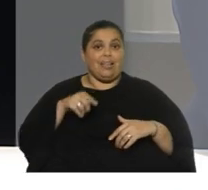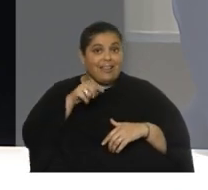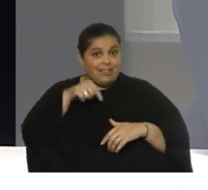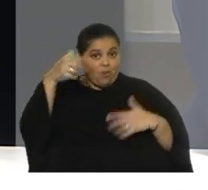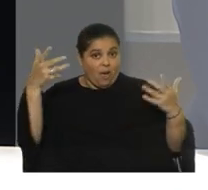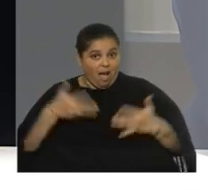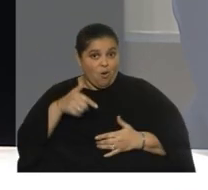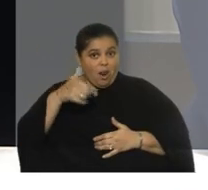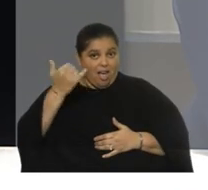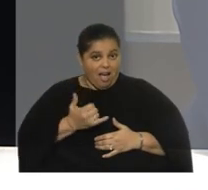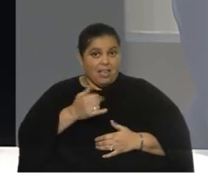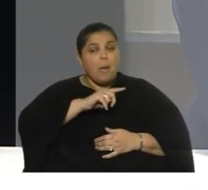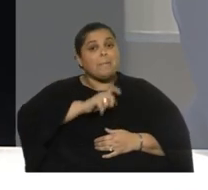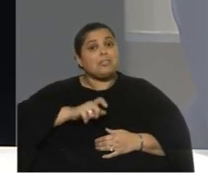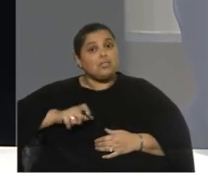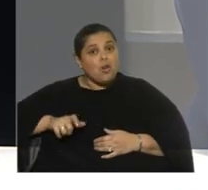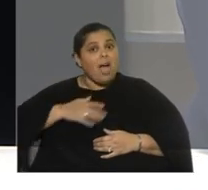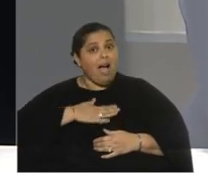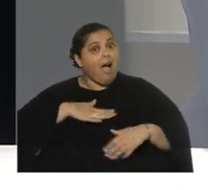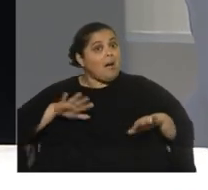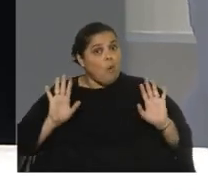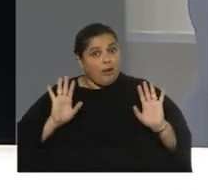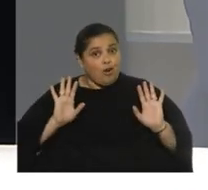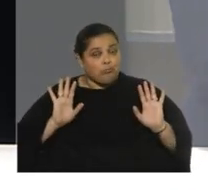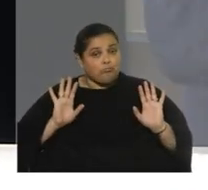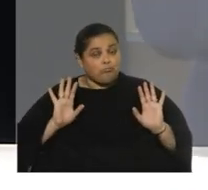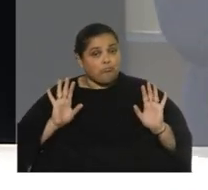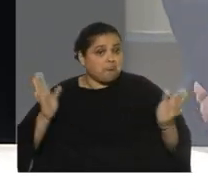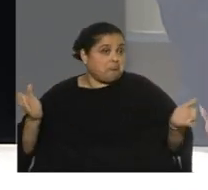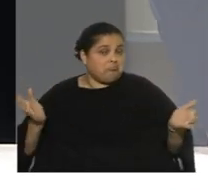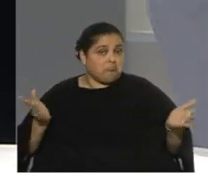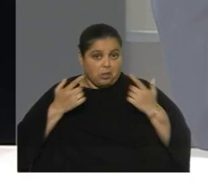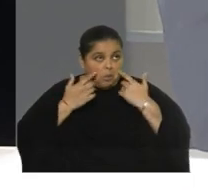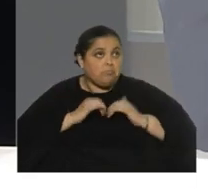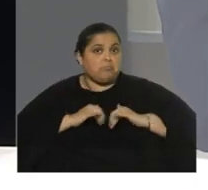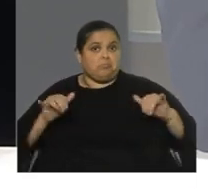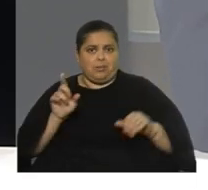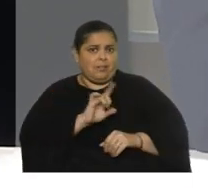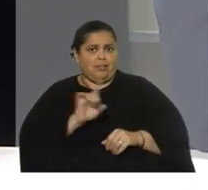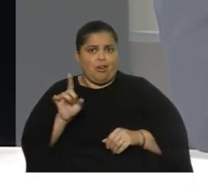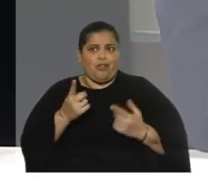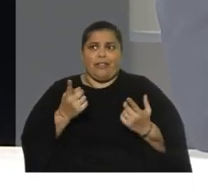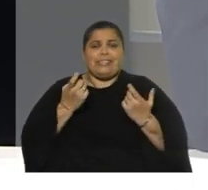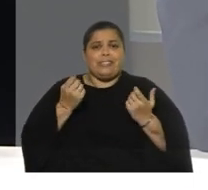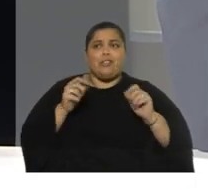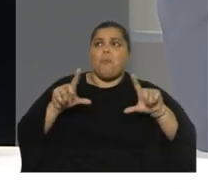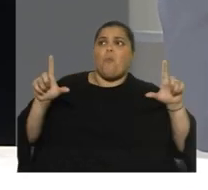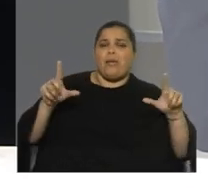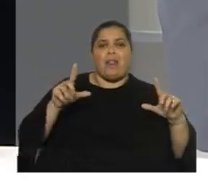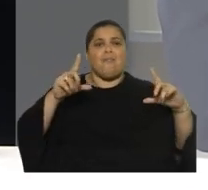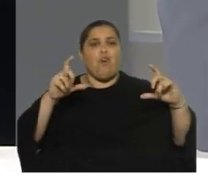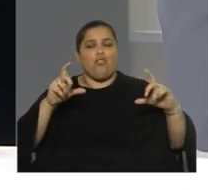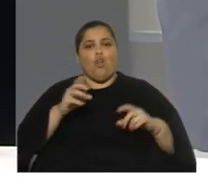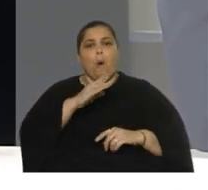gente que está de acuerdo con esos regímenes. ¿Qué tengo que publicar? La foto de cuando vino Pablo